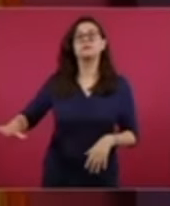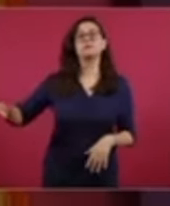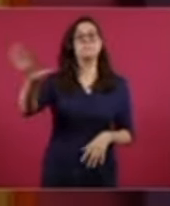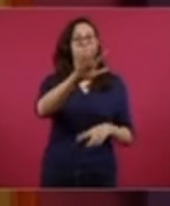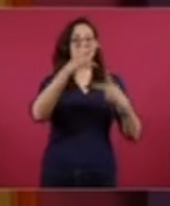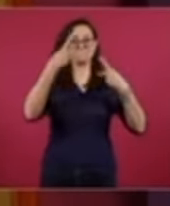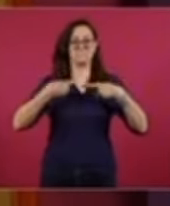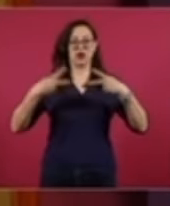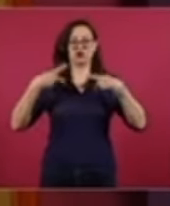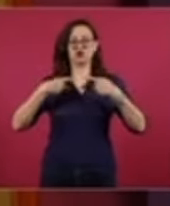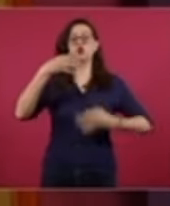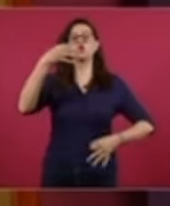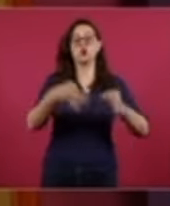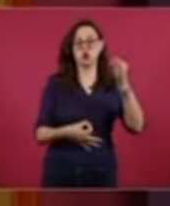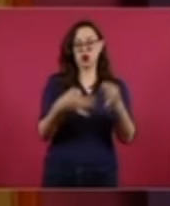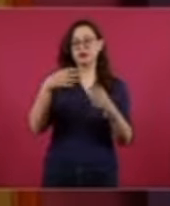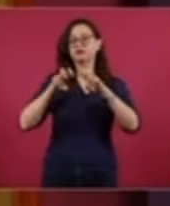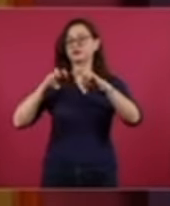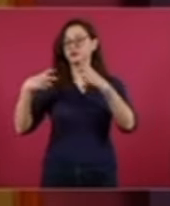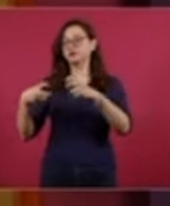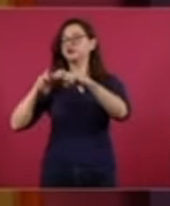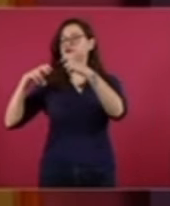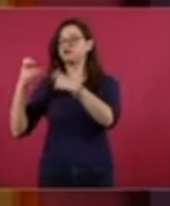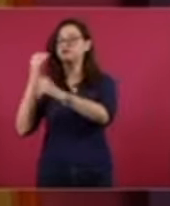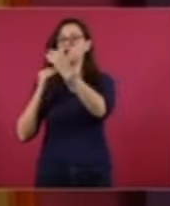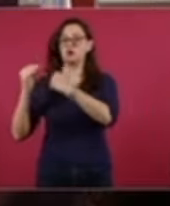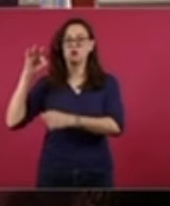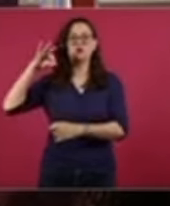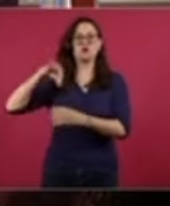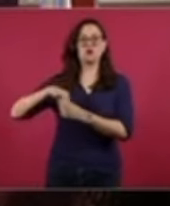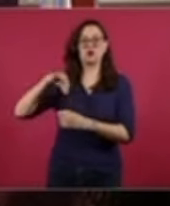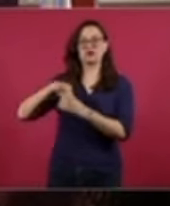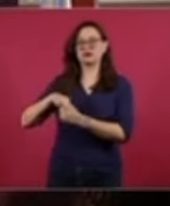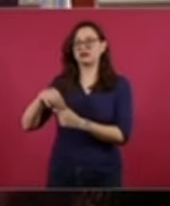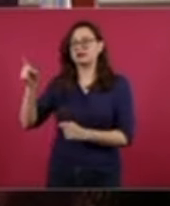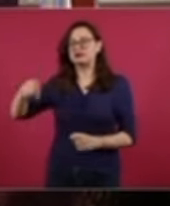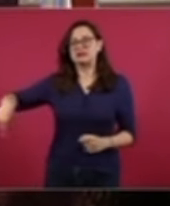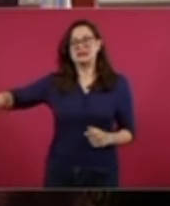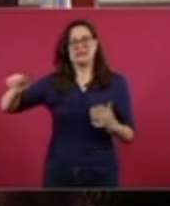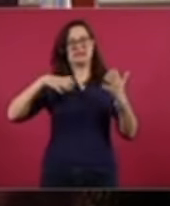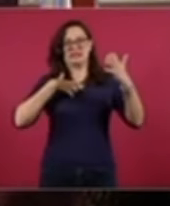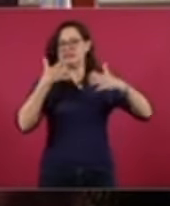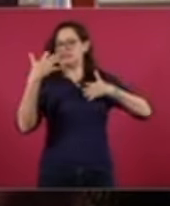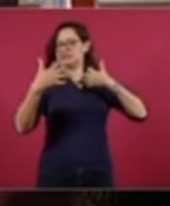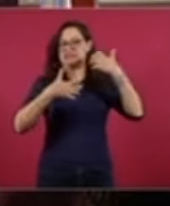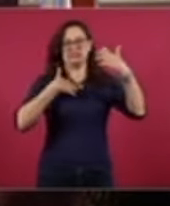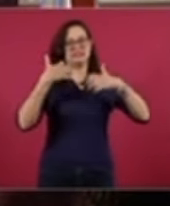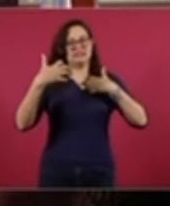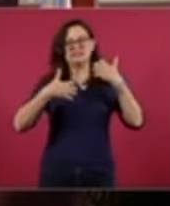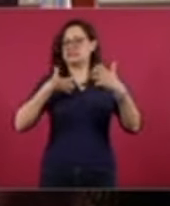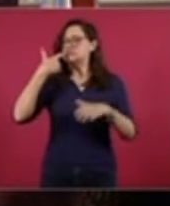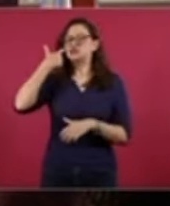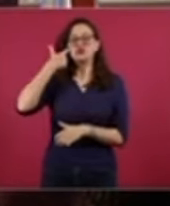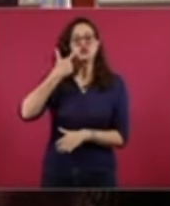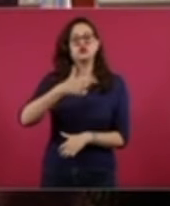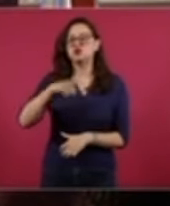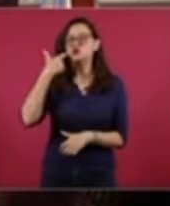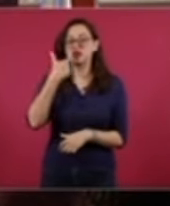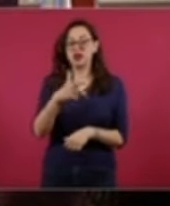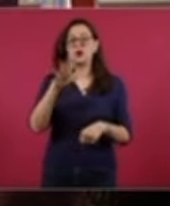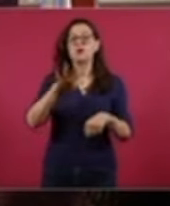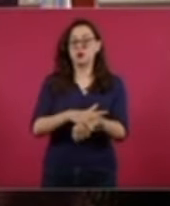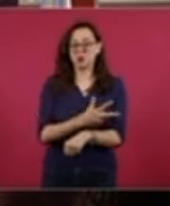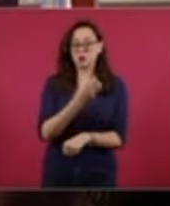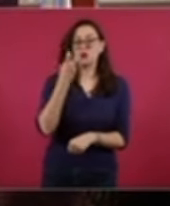por jueces, magistrados y ministros. En el fondo eso es lo que está sucediendo y por eso hoy